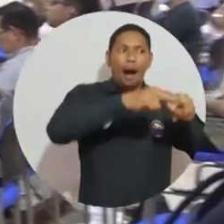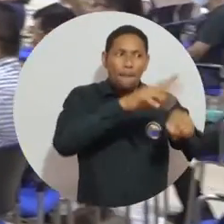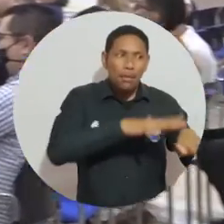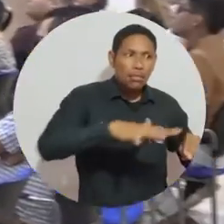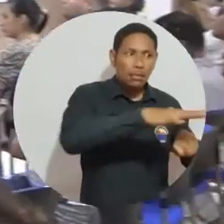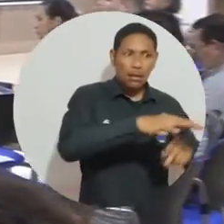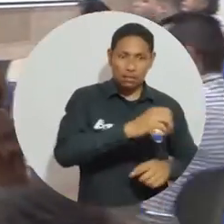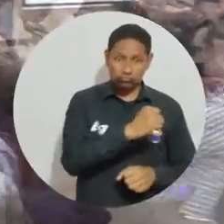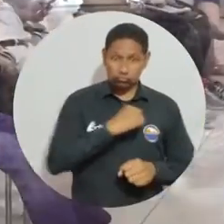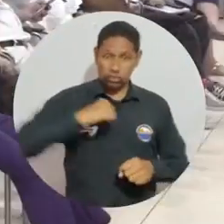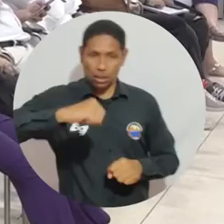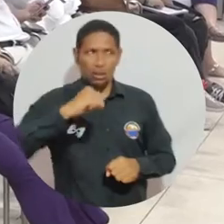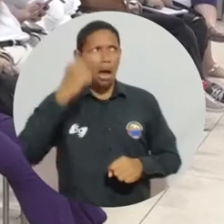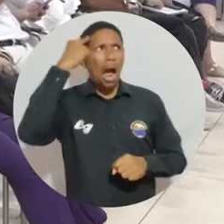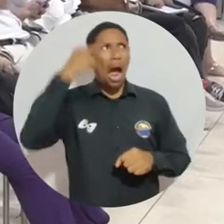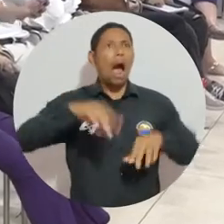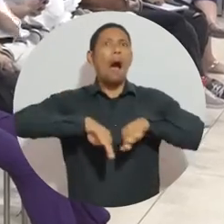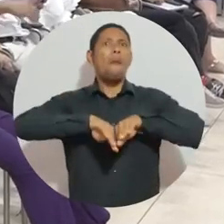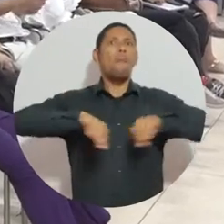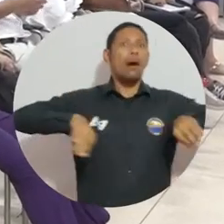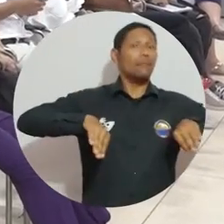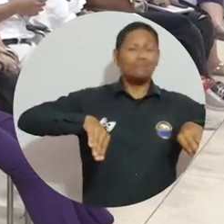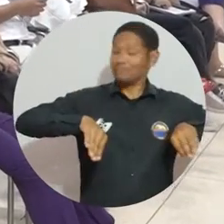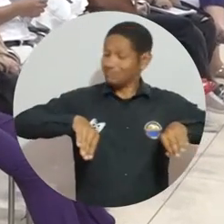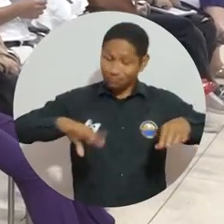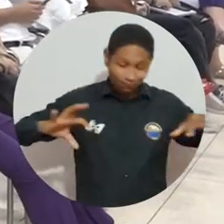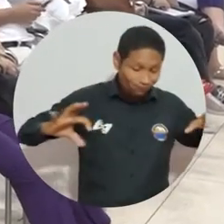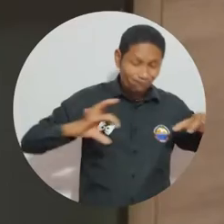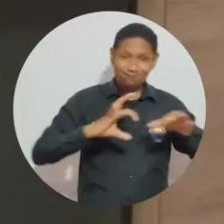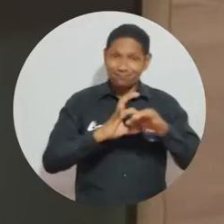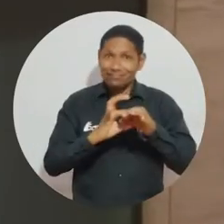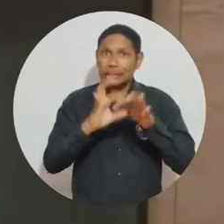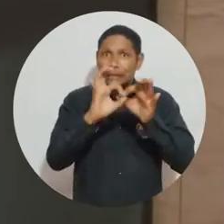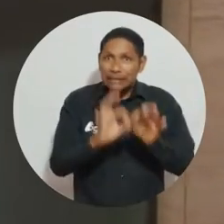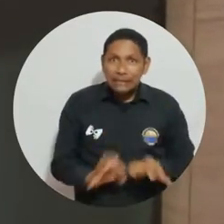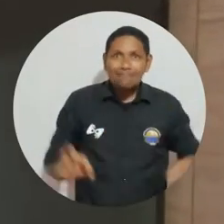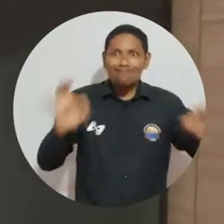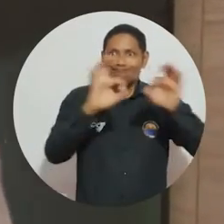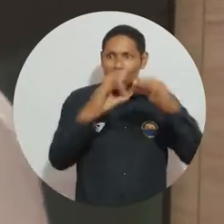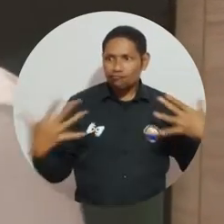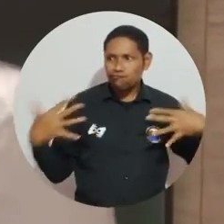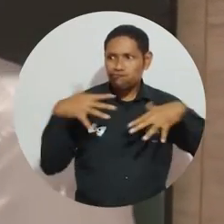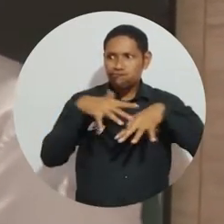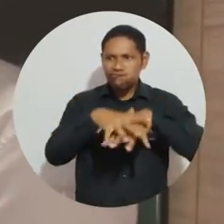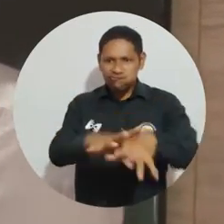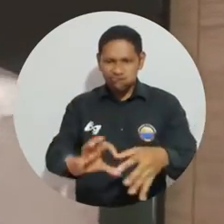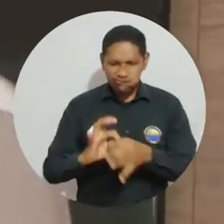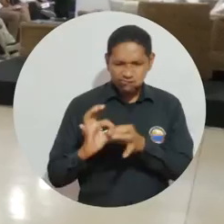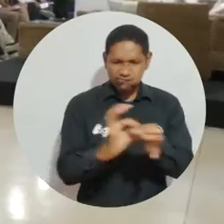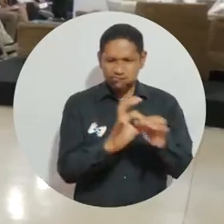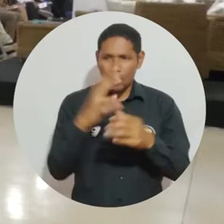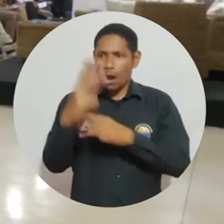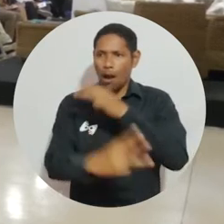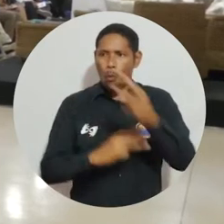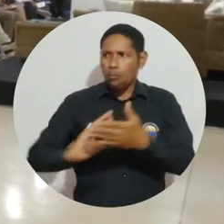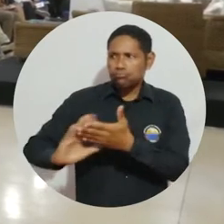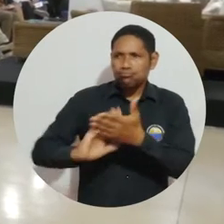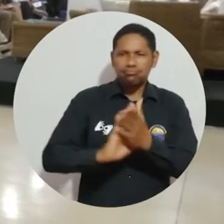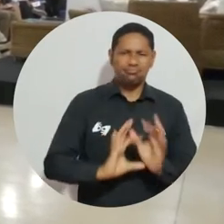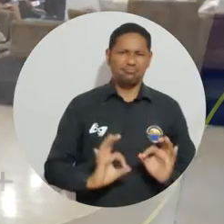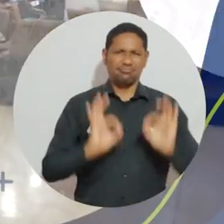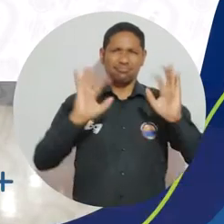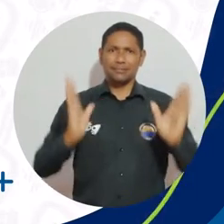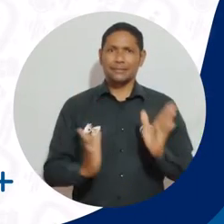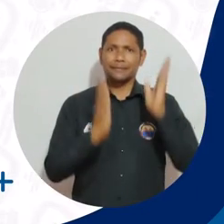parte ambiental y el derecho que por mucho tiempo se nos ha vendido como disciplinas diferentes, pero que debemos coexistir y debemos unirnos para hacer del mundo un